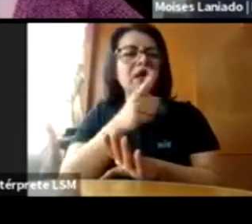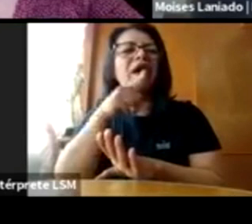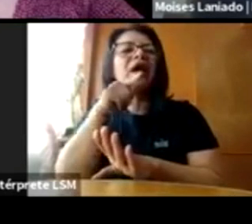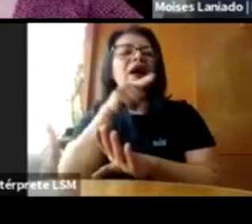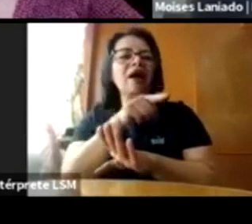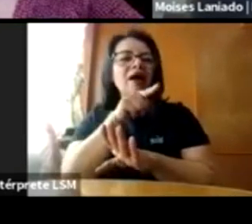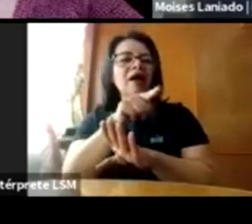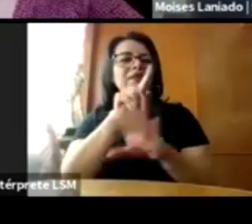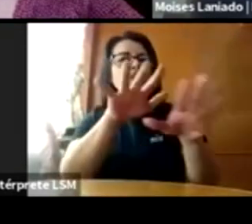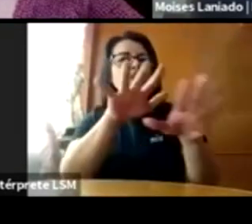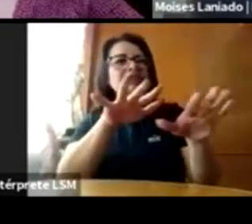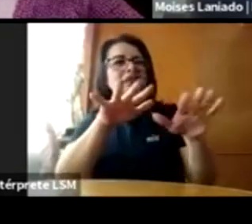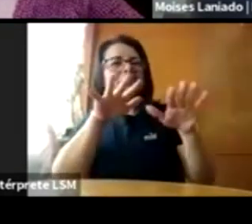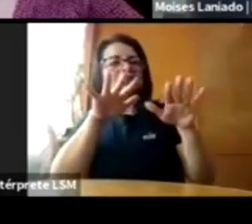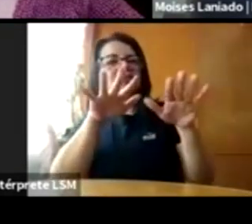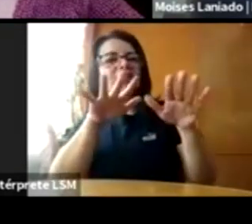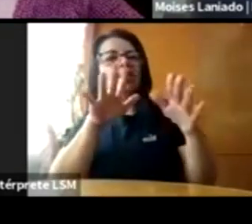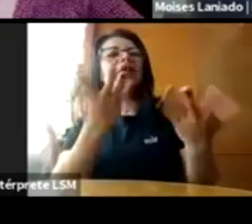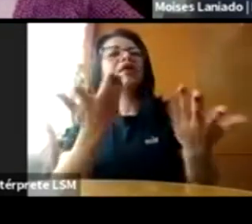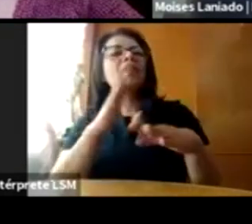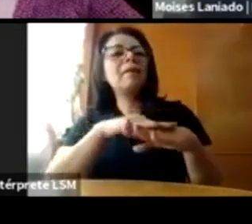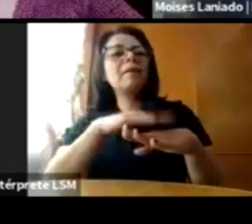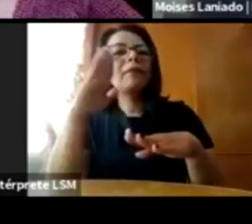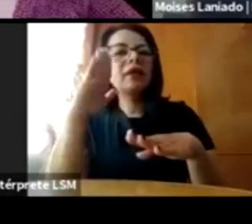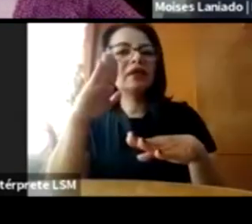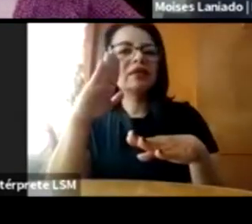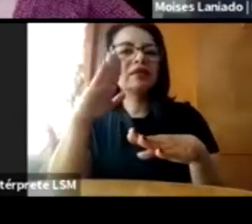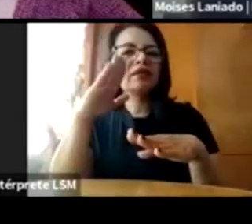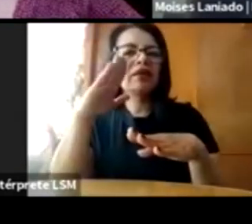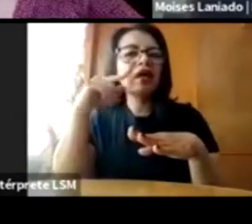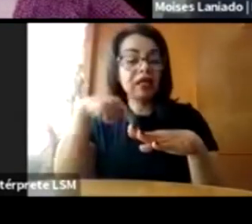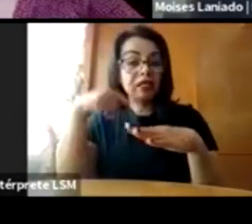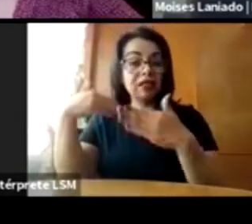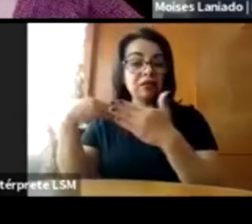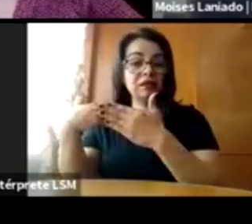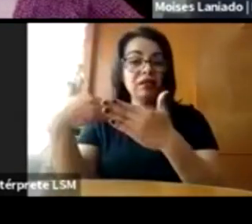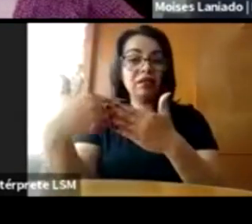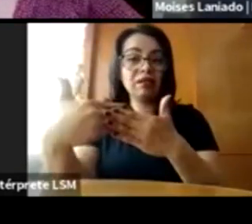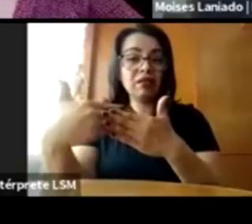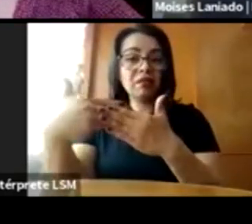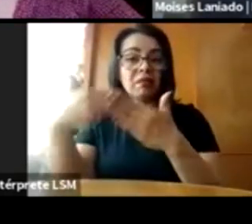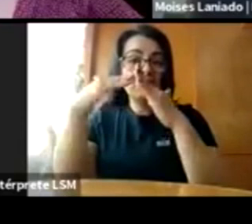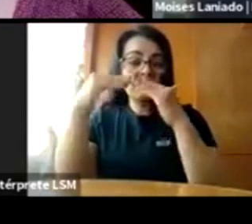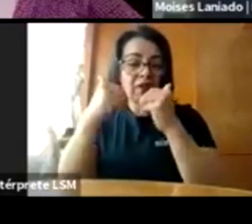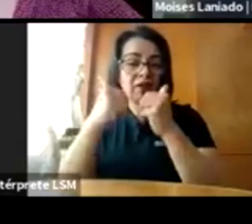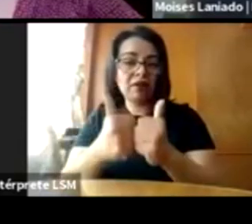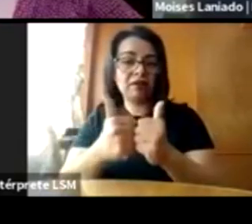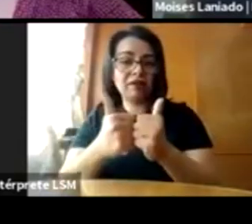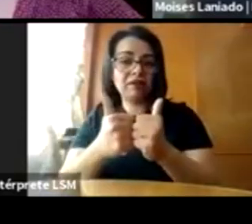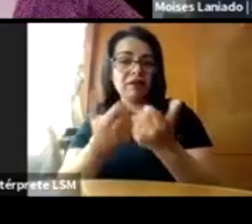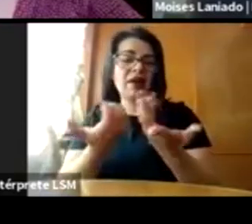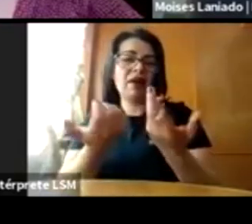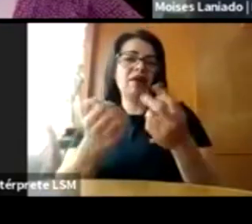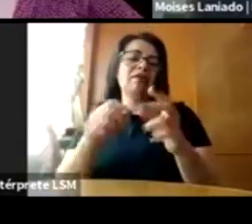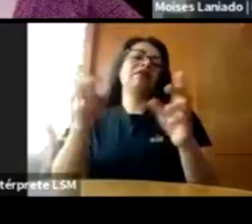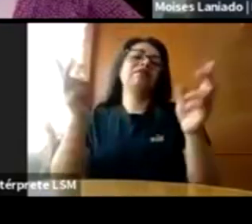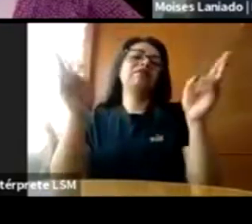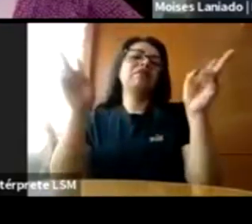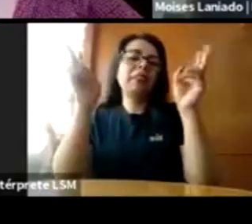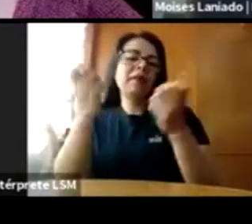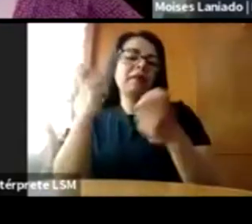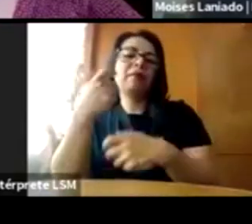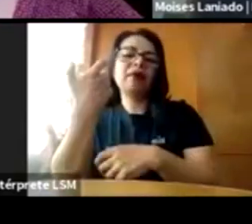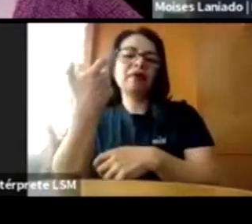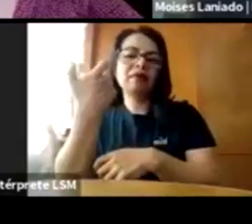atención en esta época de reclusión? El responsable de la Unidad de Inteligencia Financiera del Gobierno mexicano nos contestó,